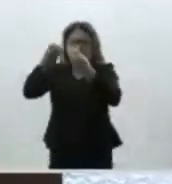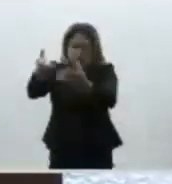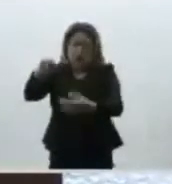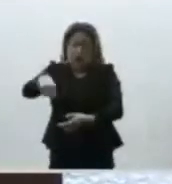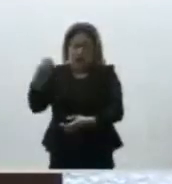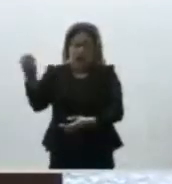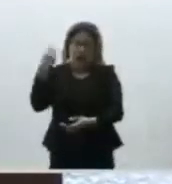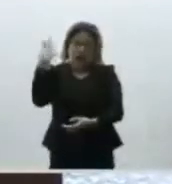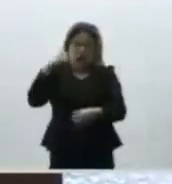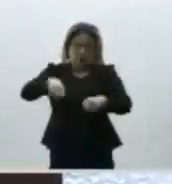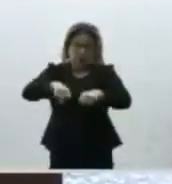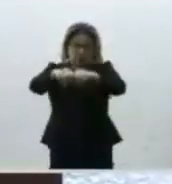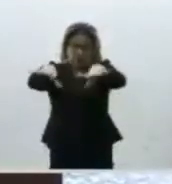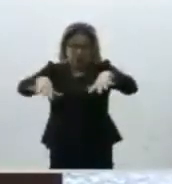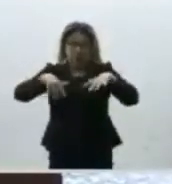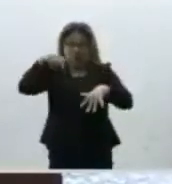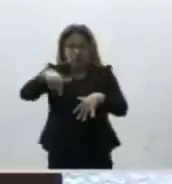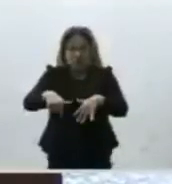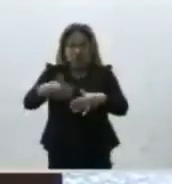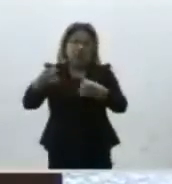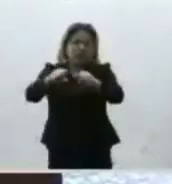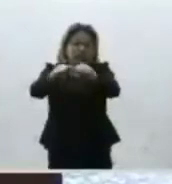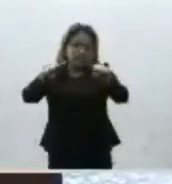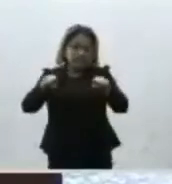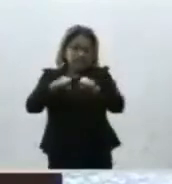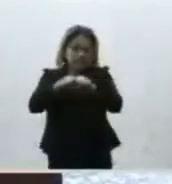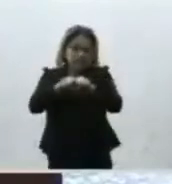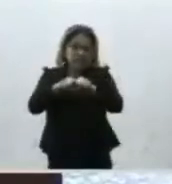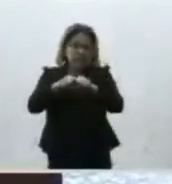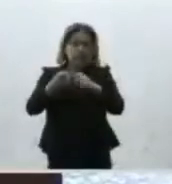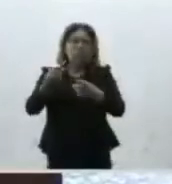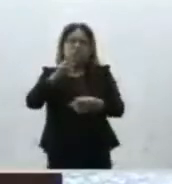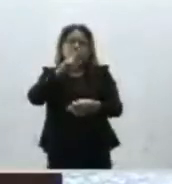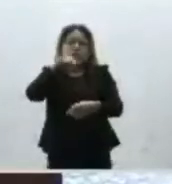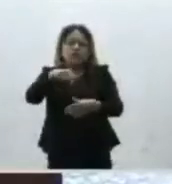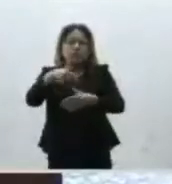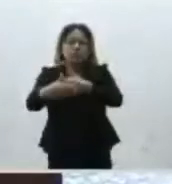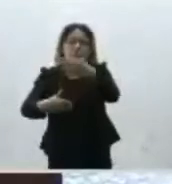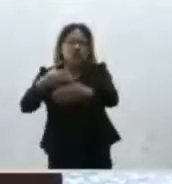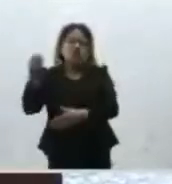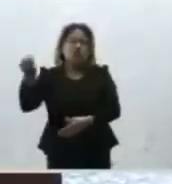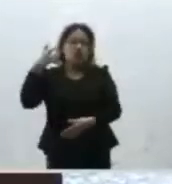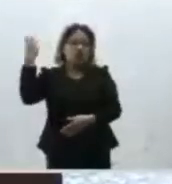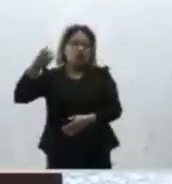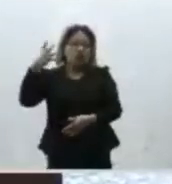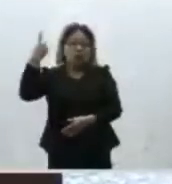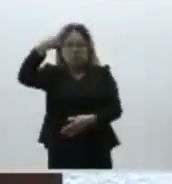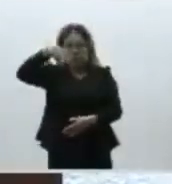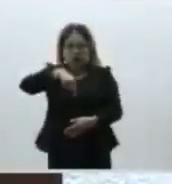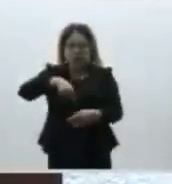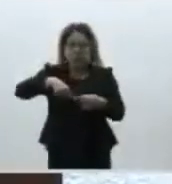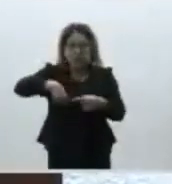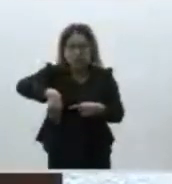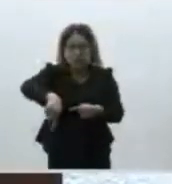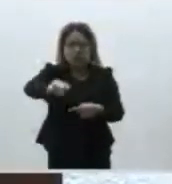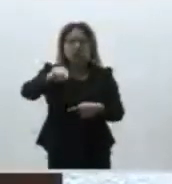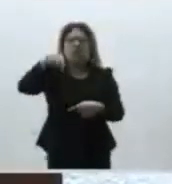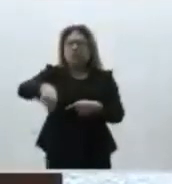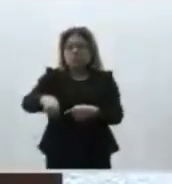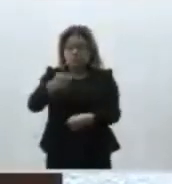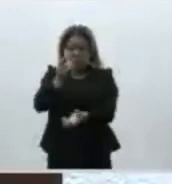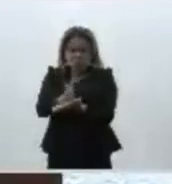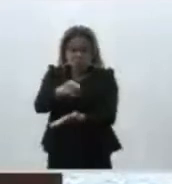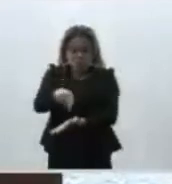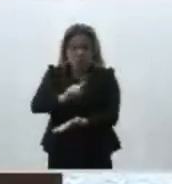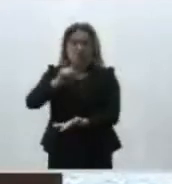foros eso espera la sala superior que arrojen los foros regionales que se han integrado no sólo aquí